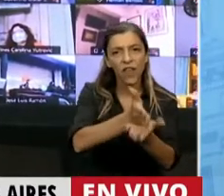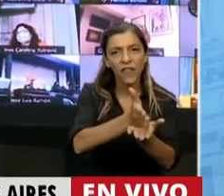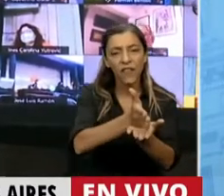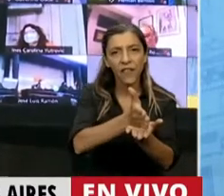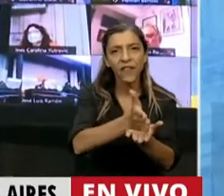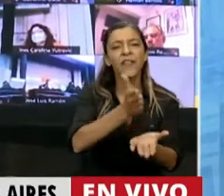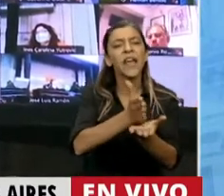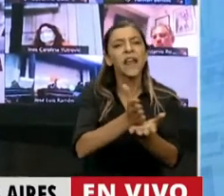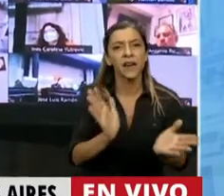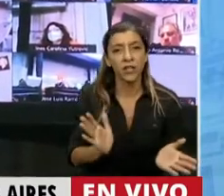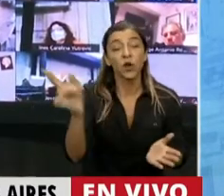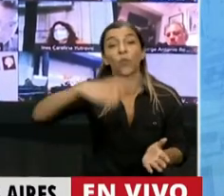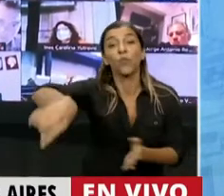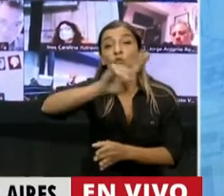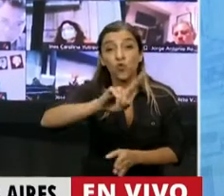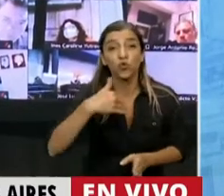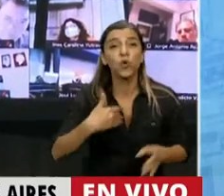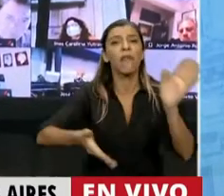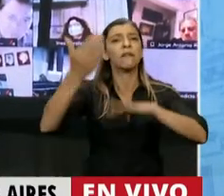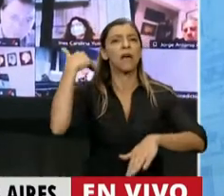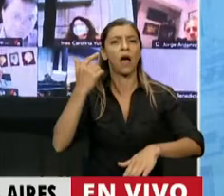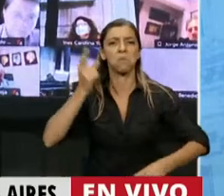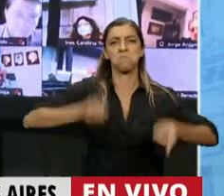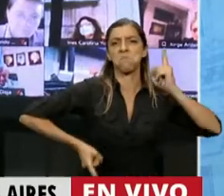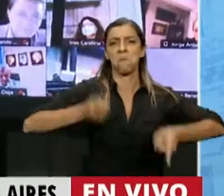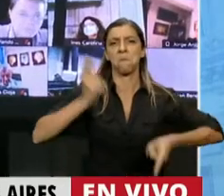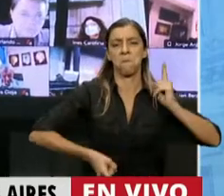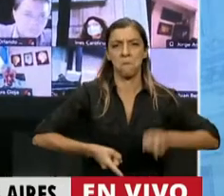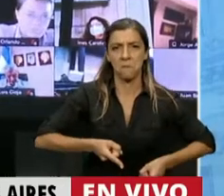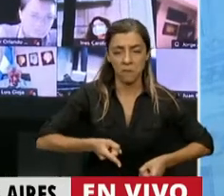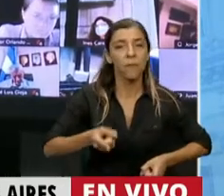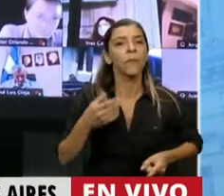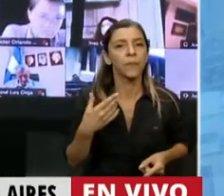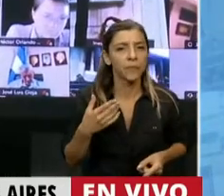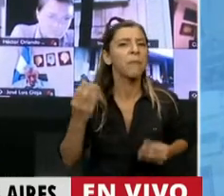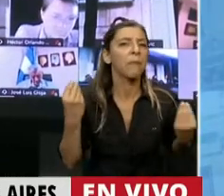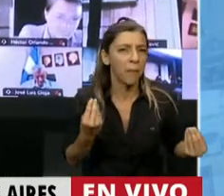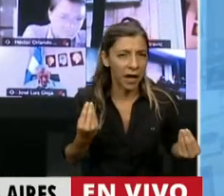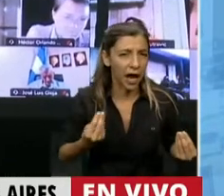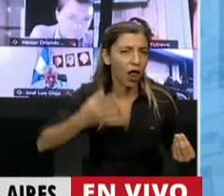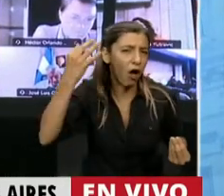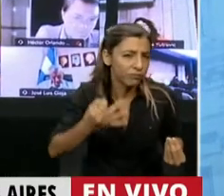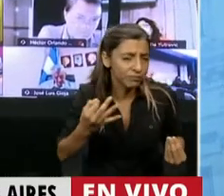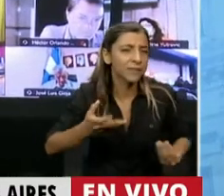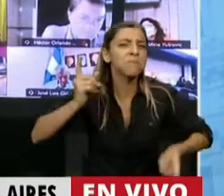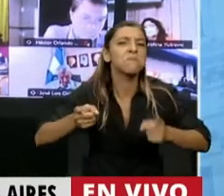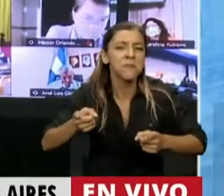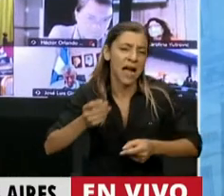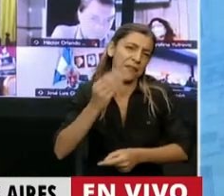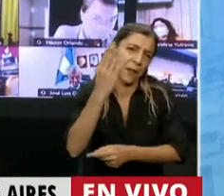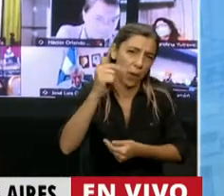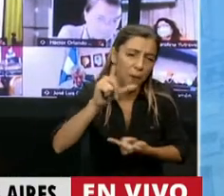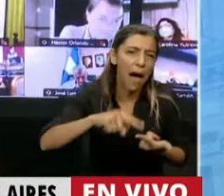que han pretendido imponer los bancos, las empresas, los